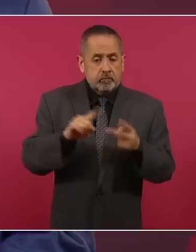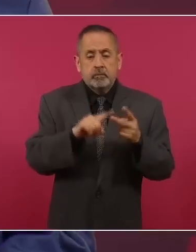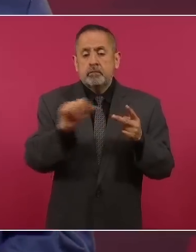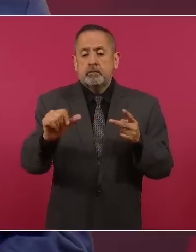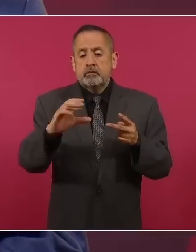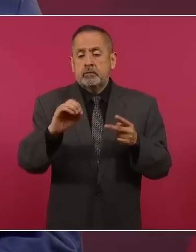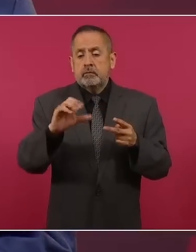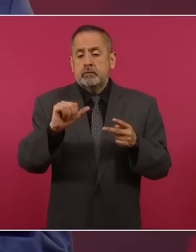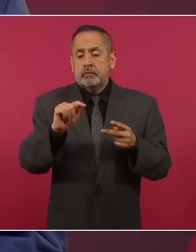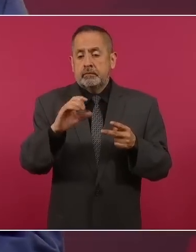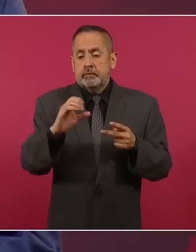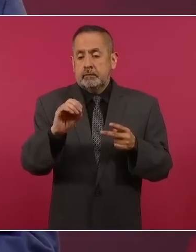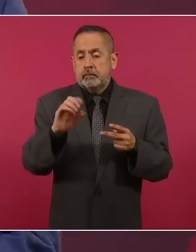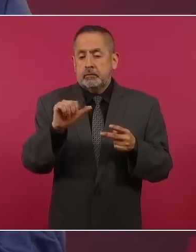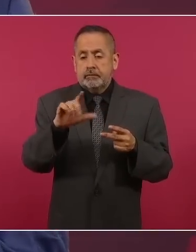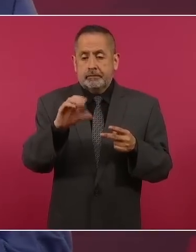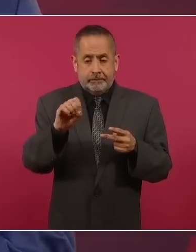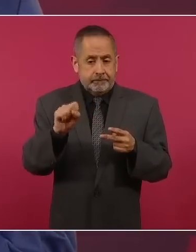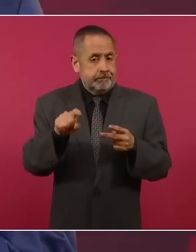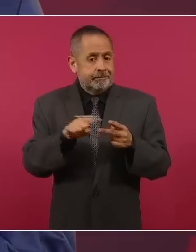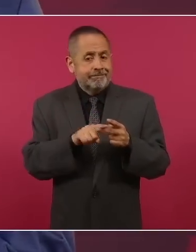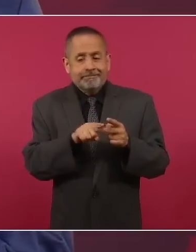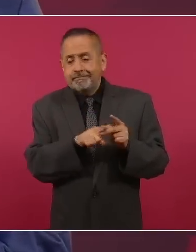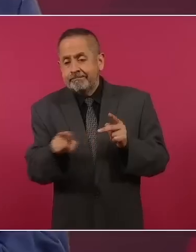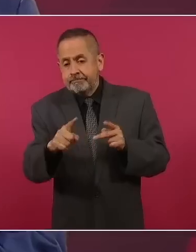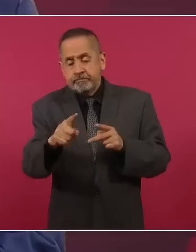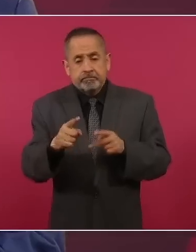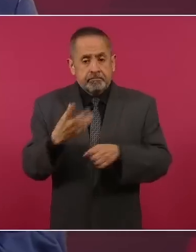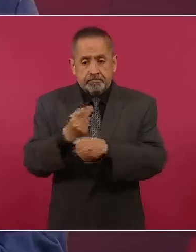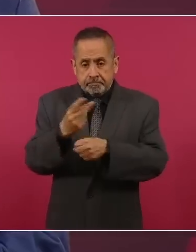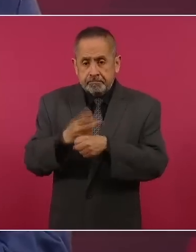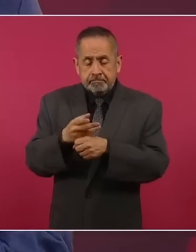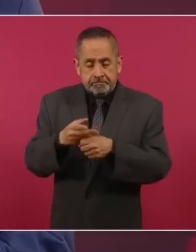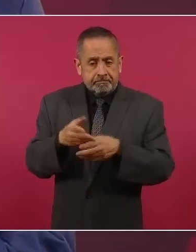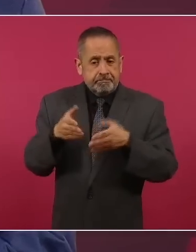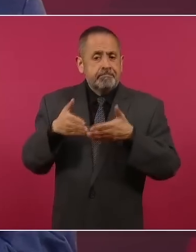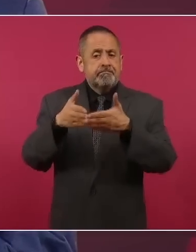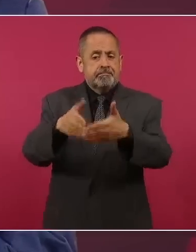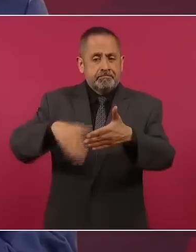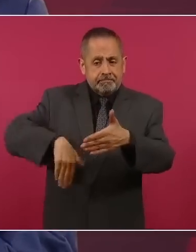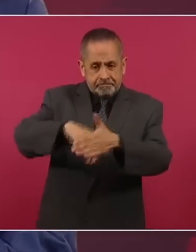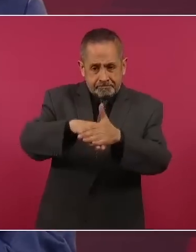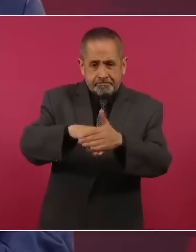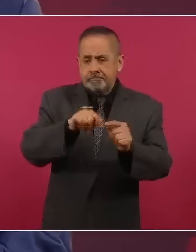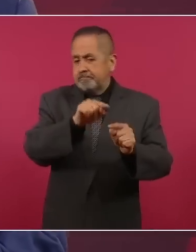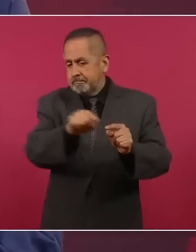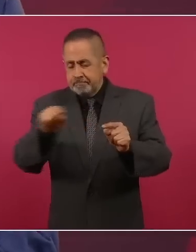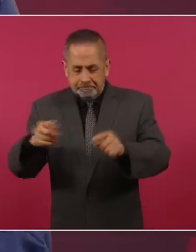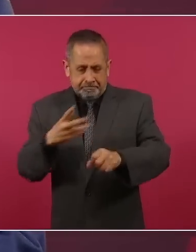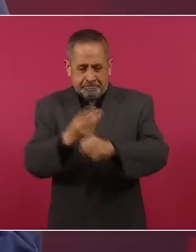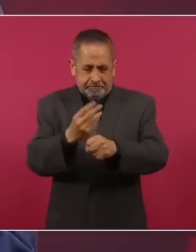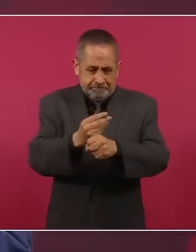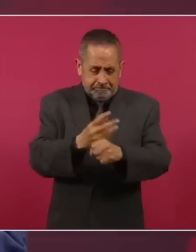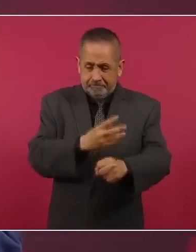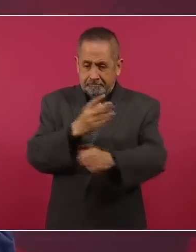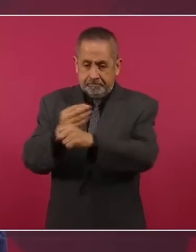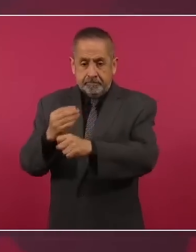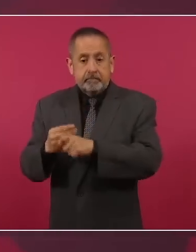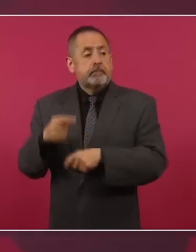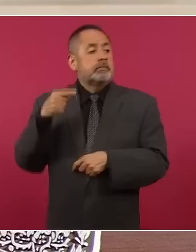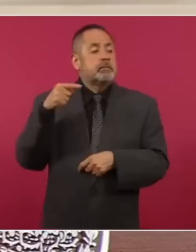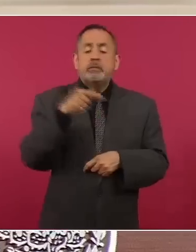se mejorando, ampliando los dos puertos. Incluso se va a desasolvar